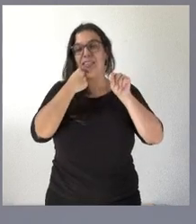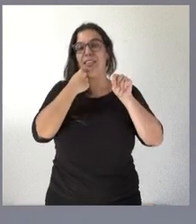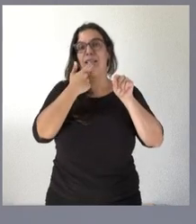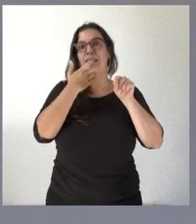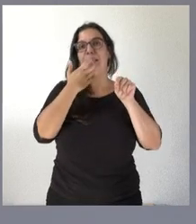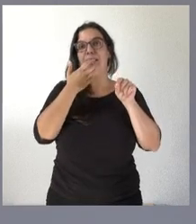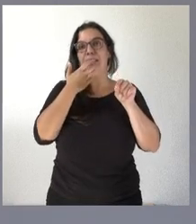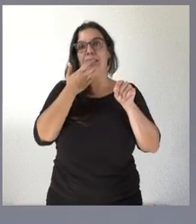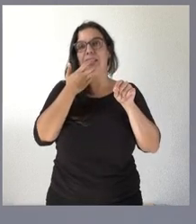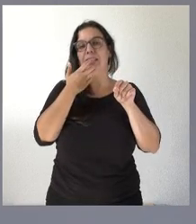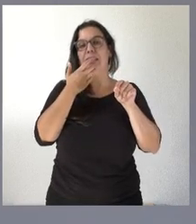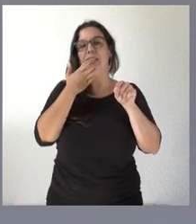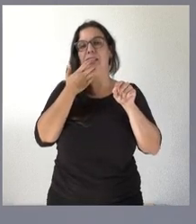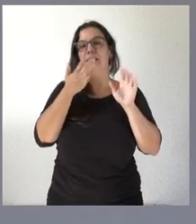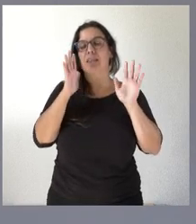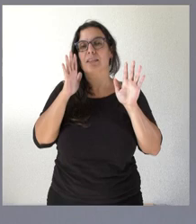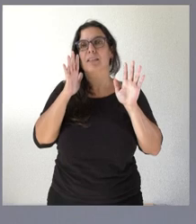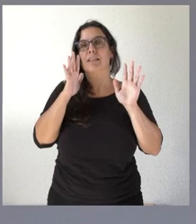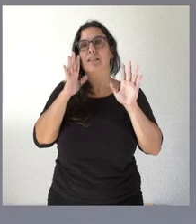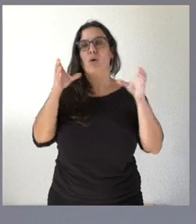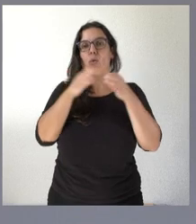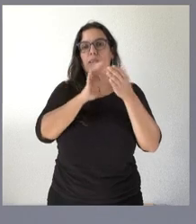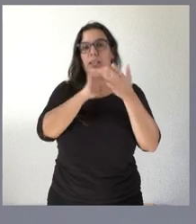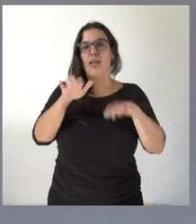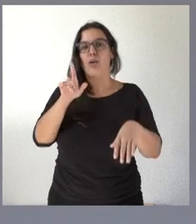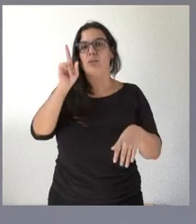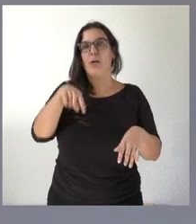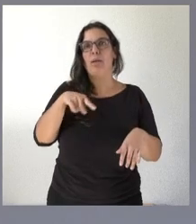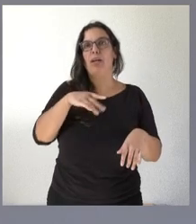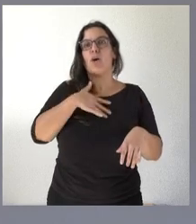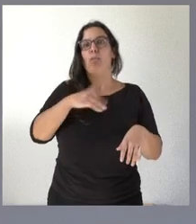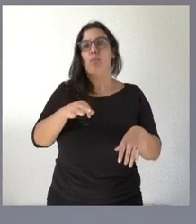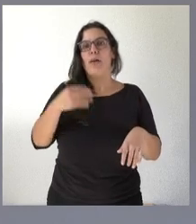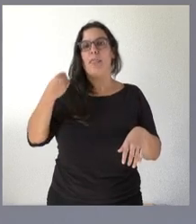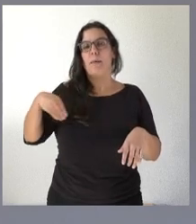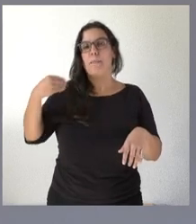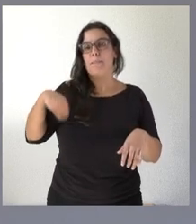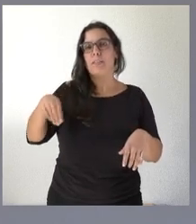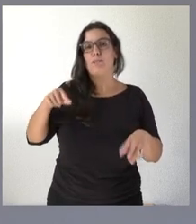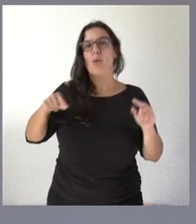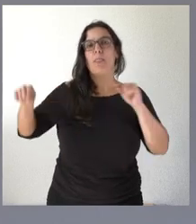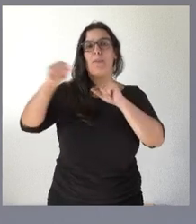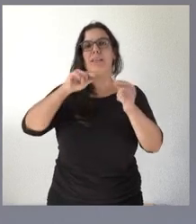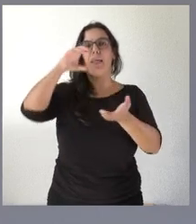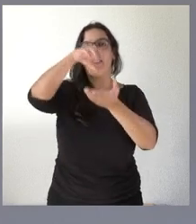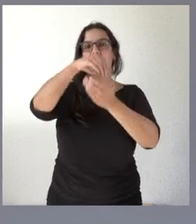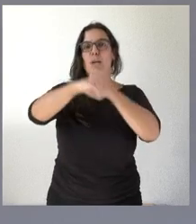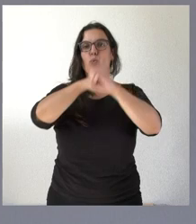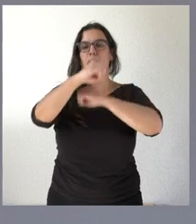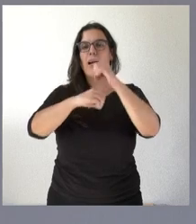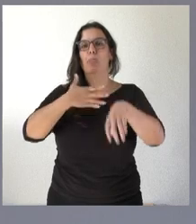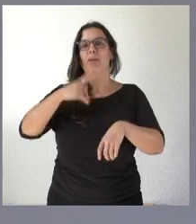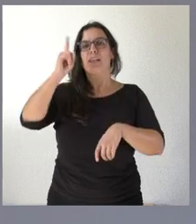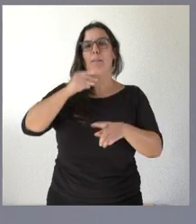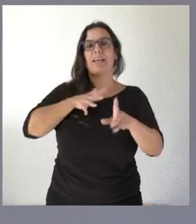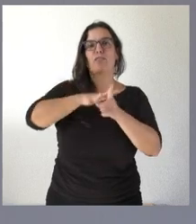León se planteaba que si no estaríamos desde la Junta cayendo también en la vía de la ideología con esto que planteamos en el debate nuclear que es